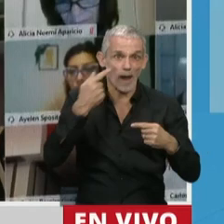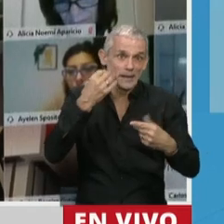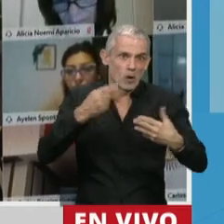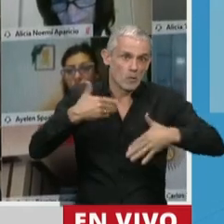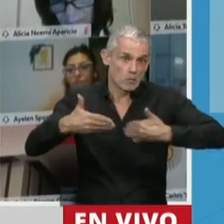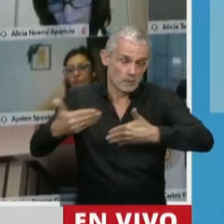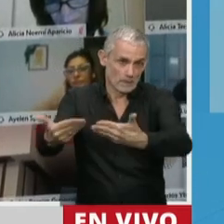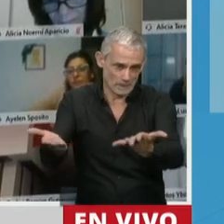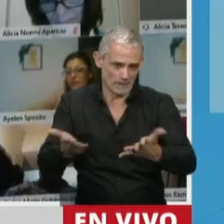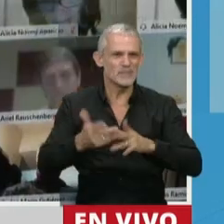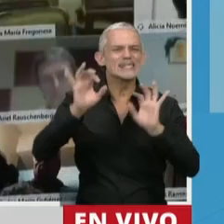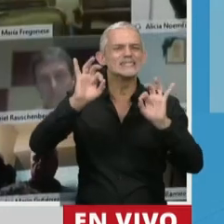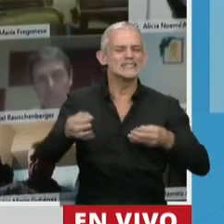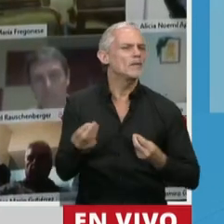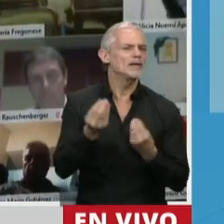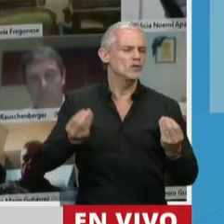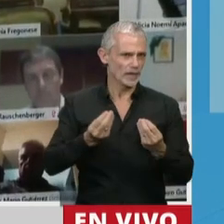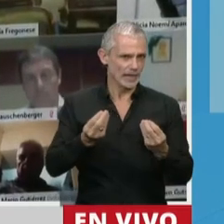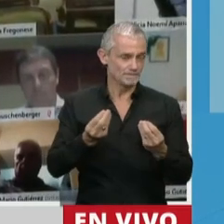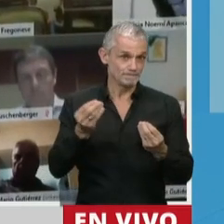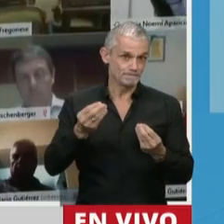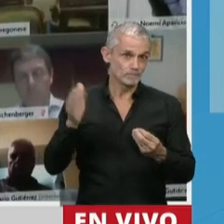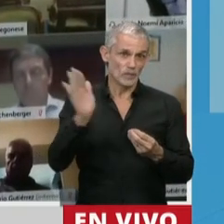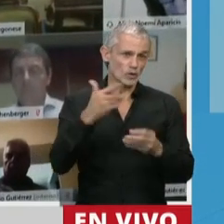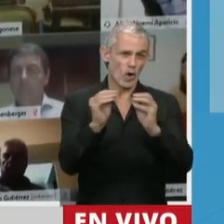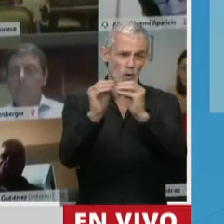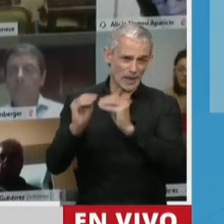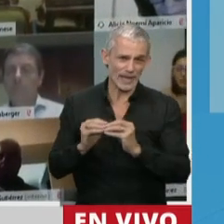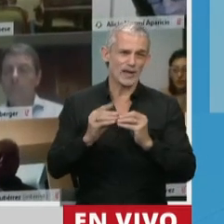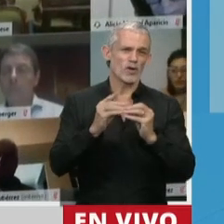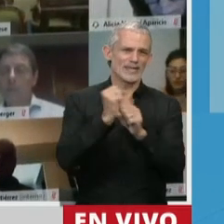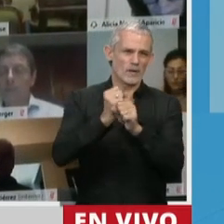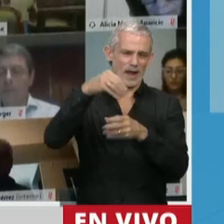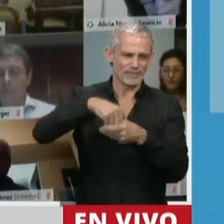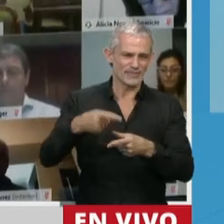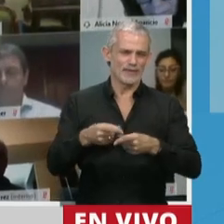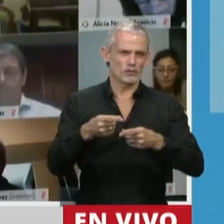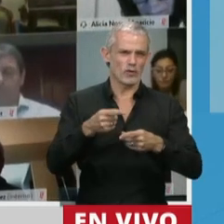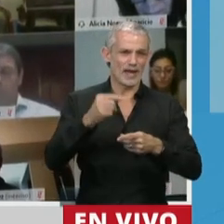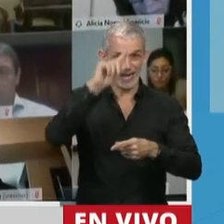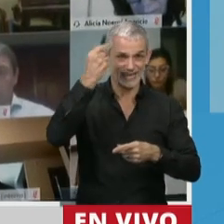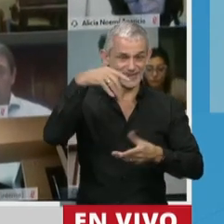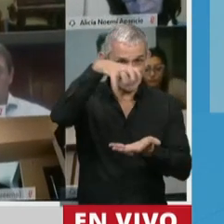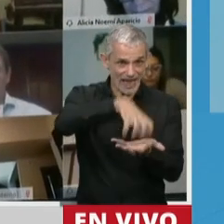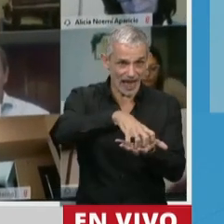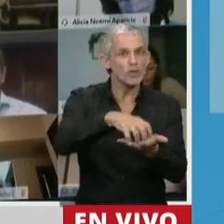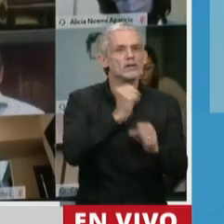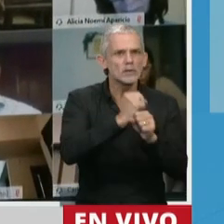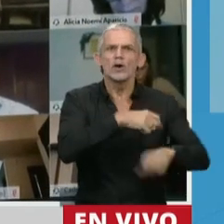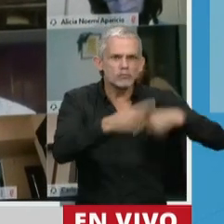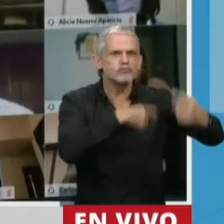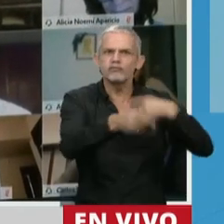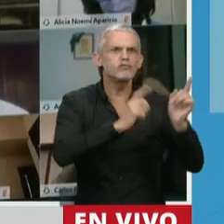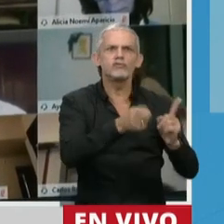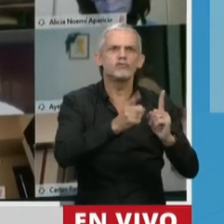eso, pero sabiendo, por supuesto, que todos los colegas que son parte del... trabajan en el Estado, no han dejado de trabajar en